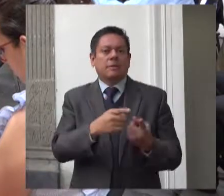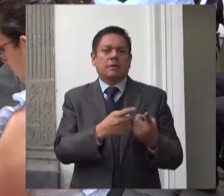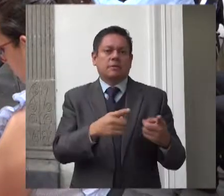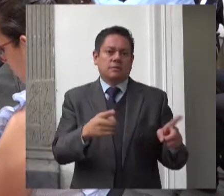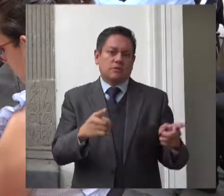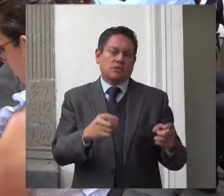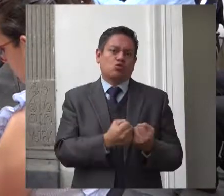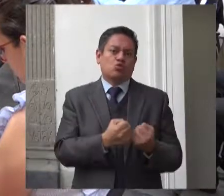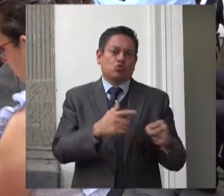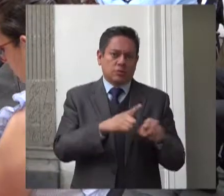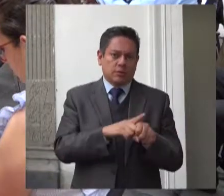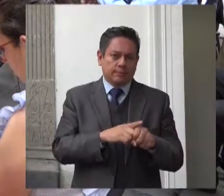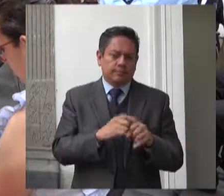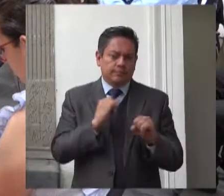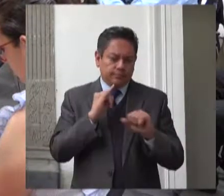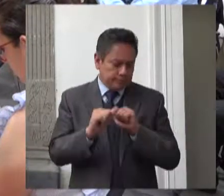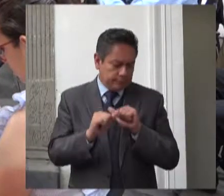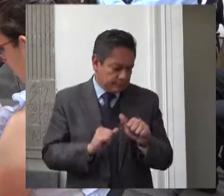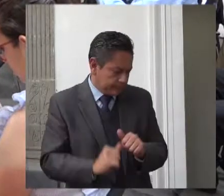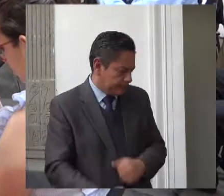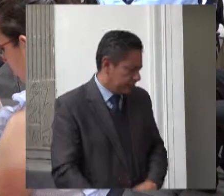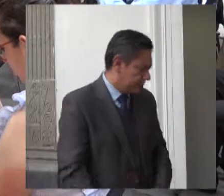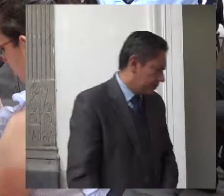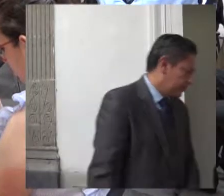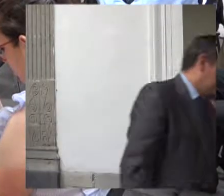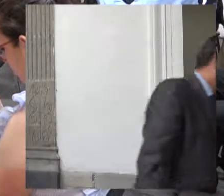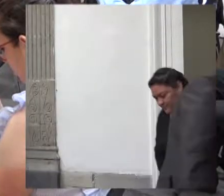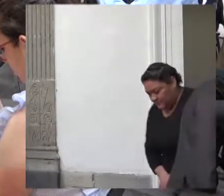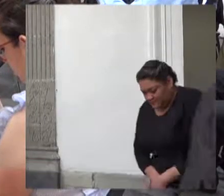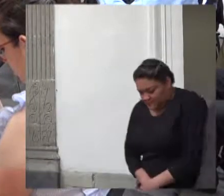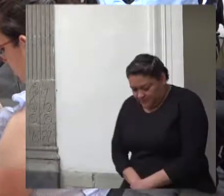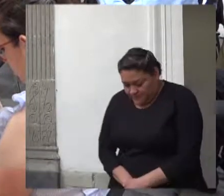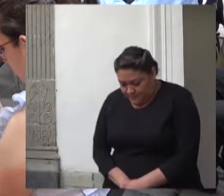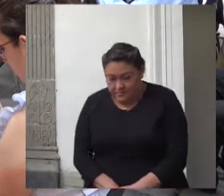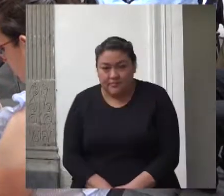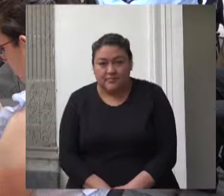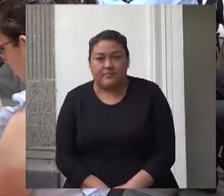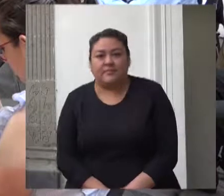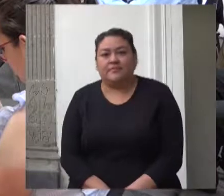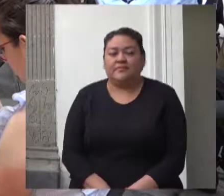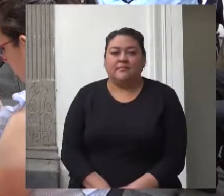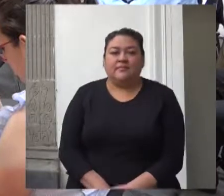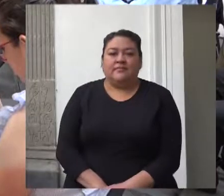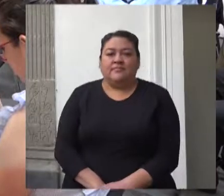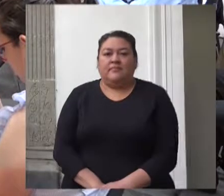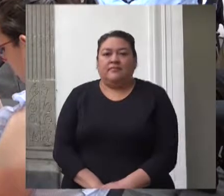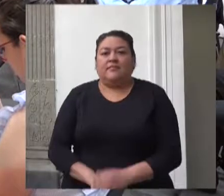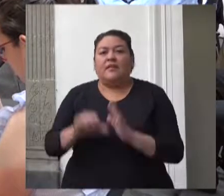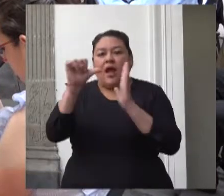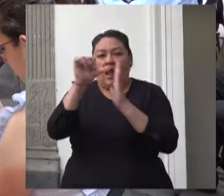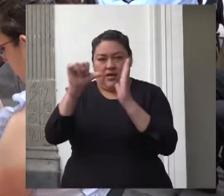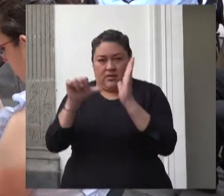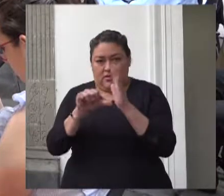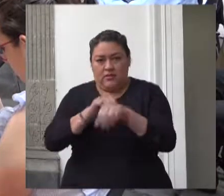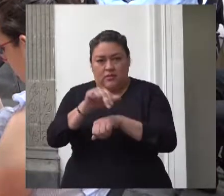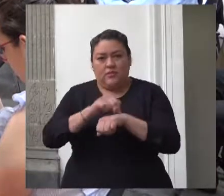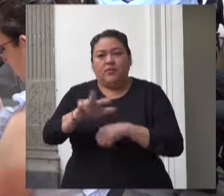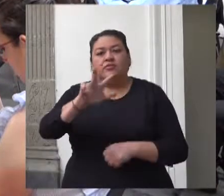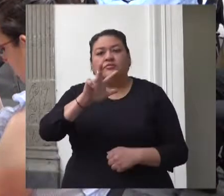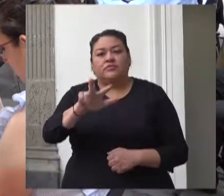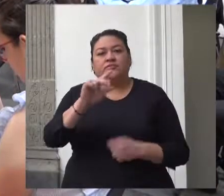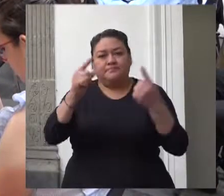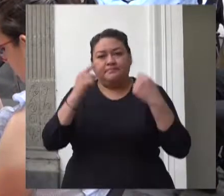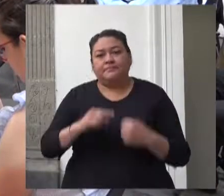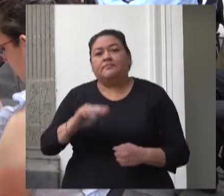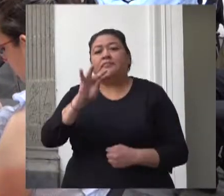en específico los artículos 18, 19 y 20, los cuales indican que